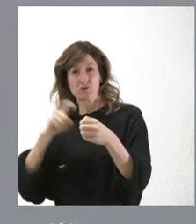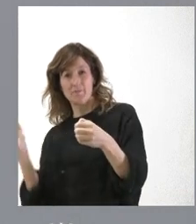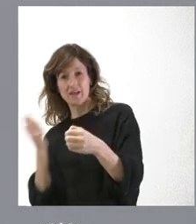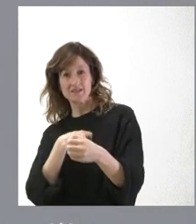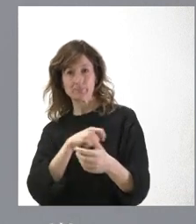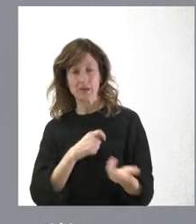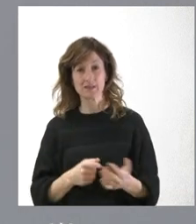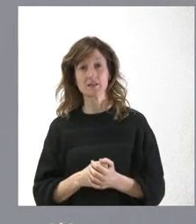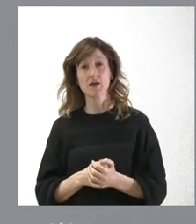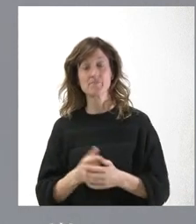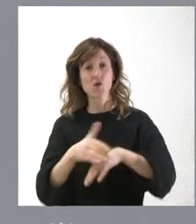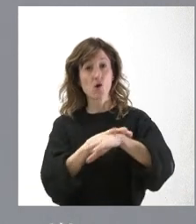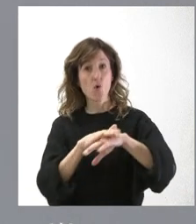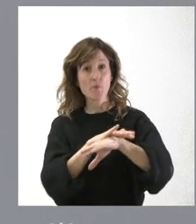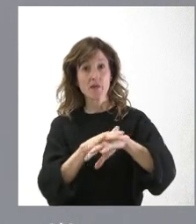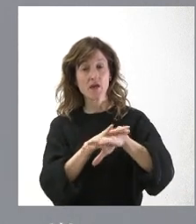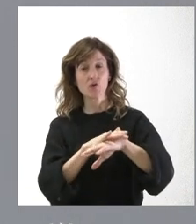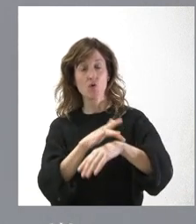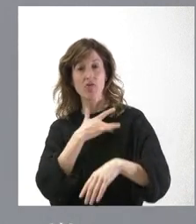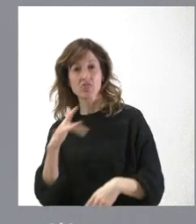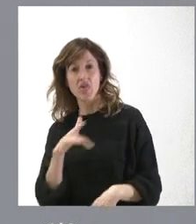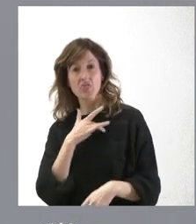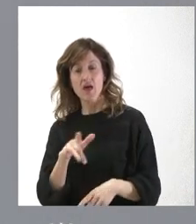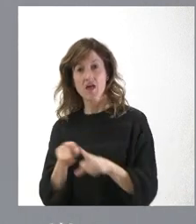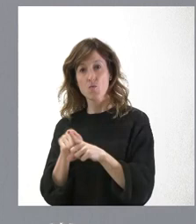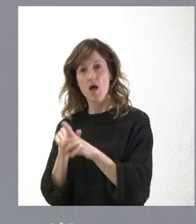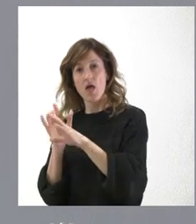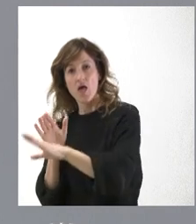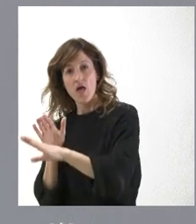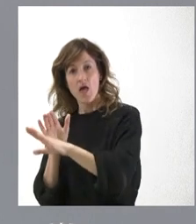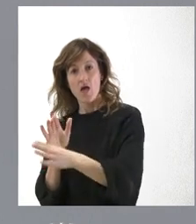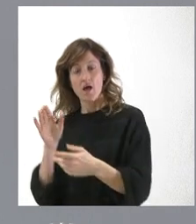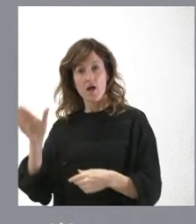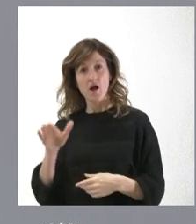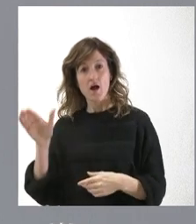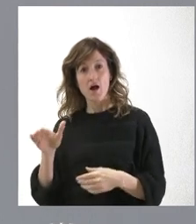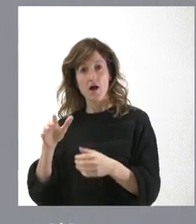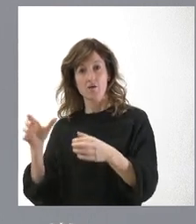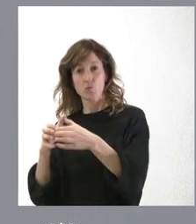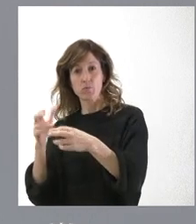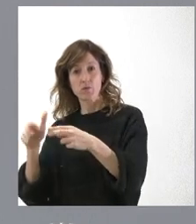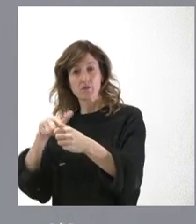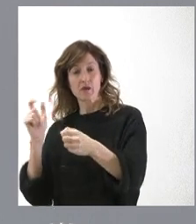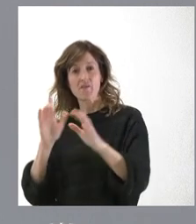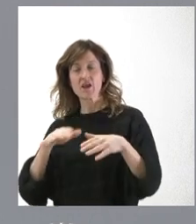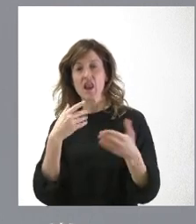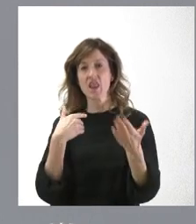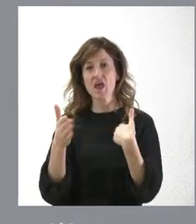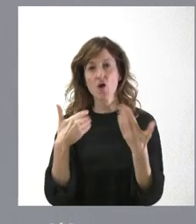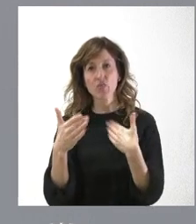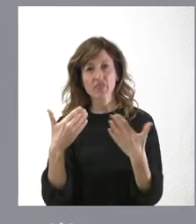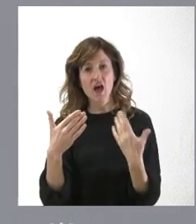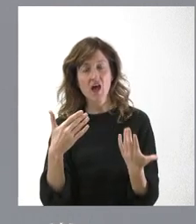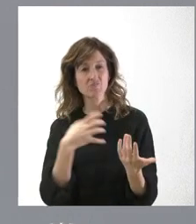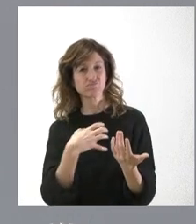El mismo Gobierno que cede y vive postrado ante los partidos separatistas luego es incapaz de negociar con